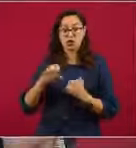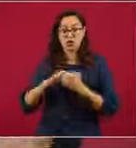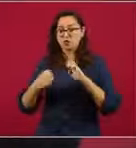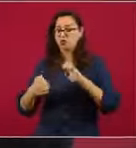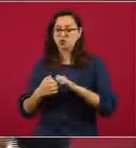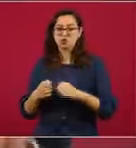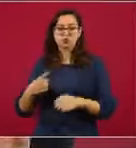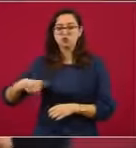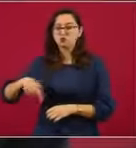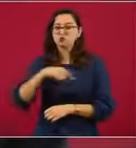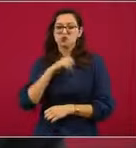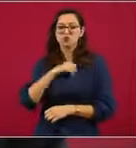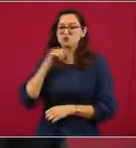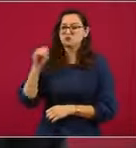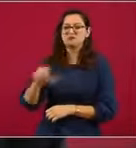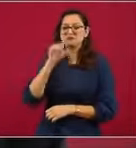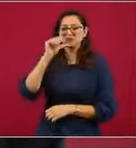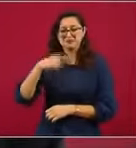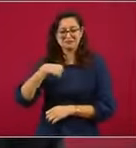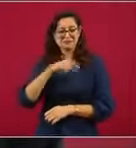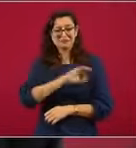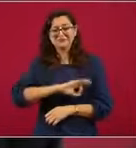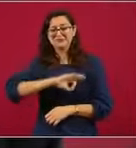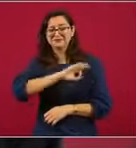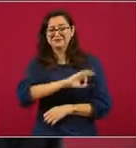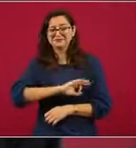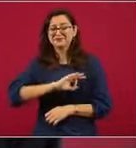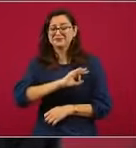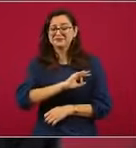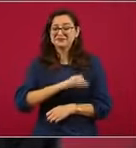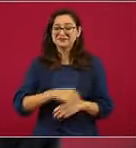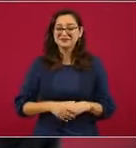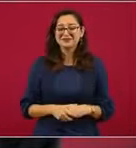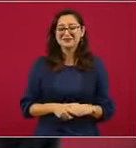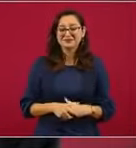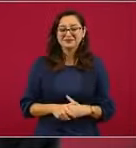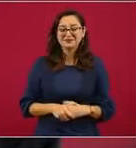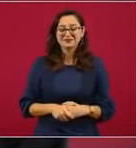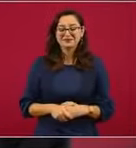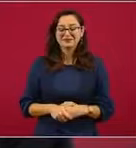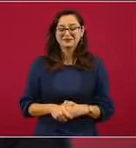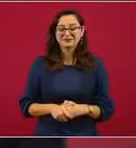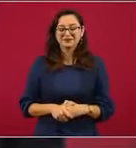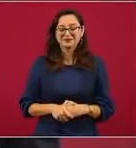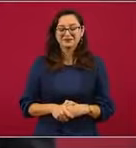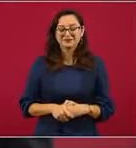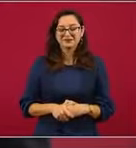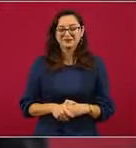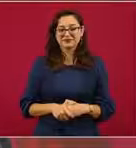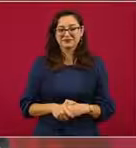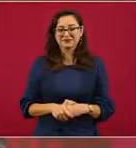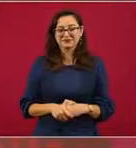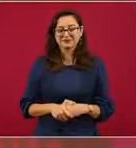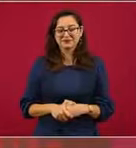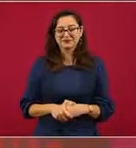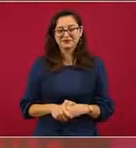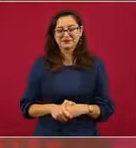Y que se tenga por seguro